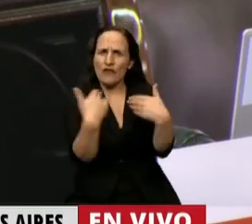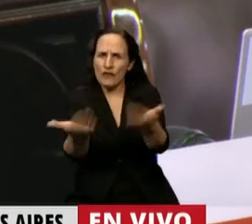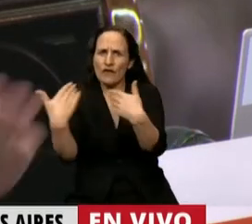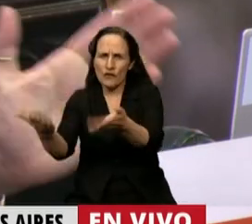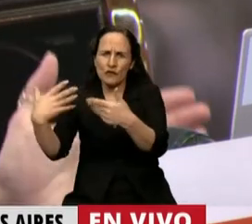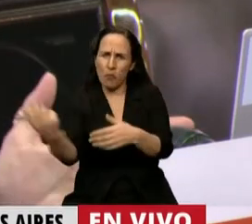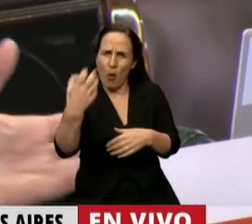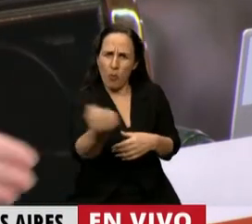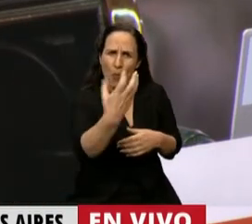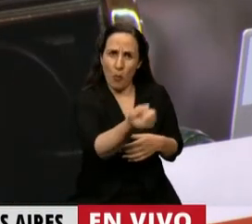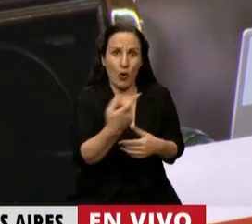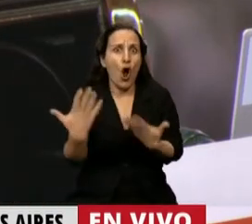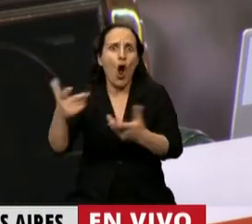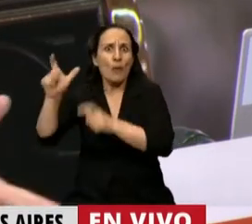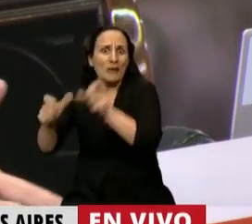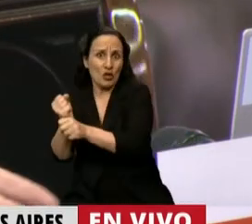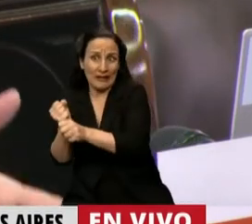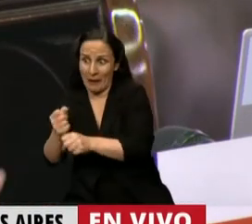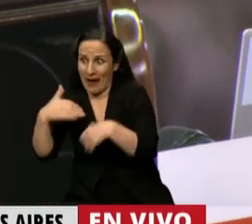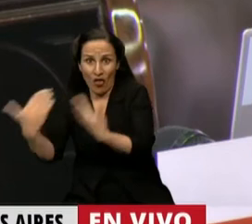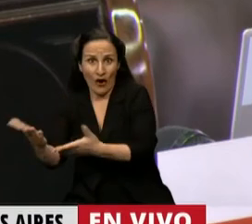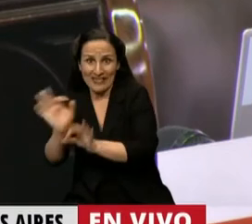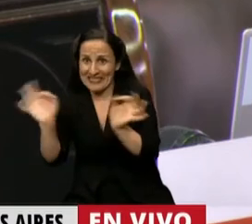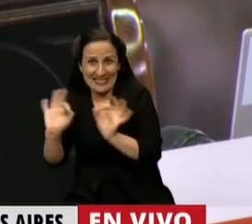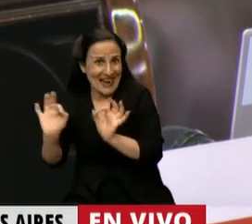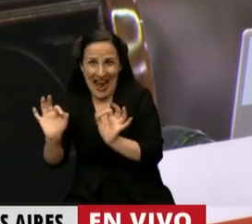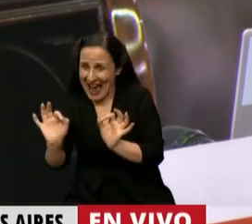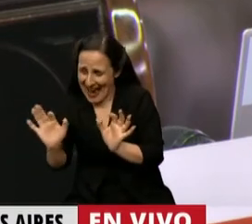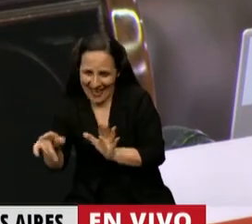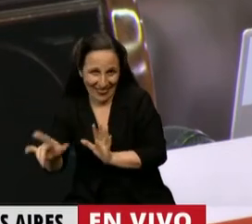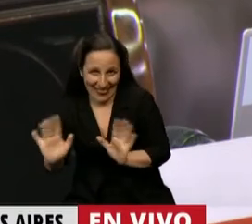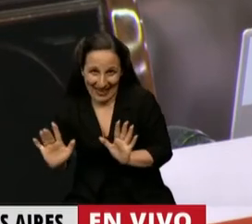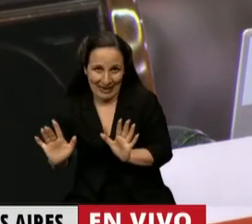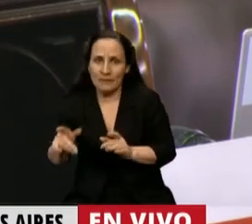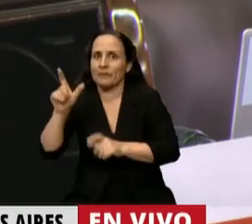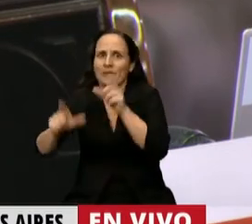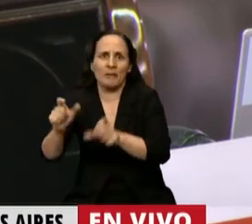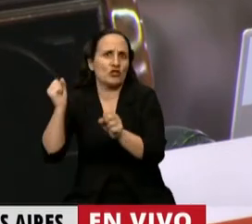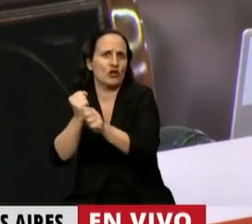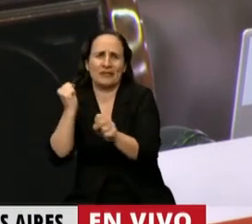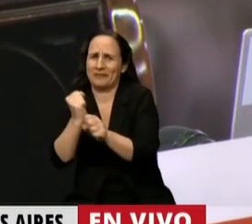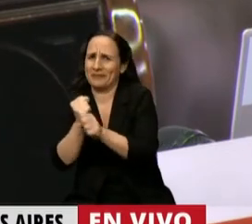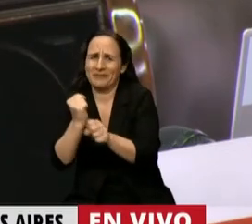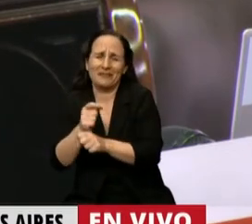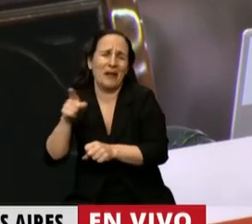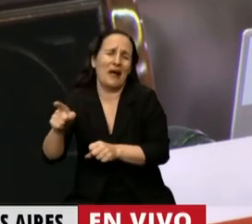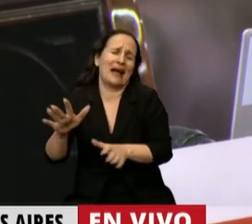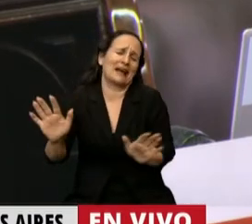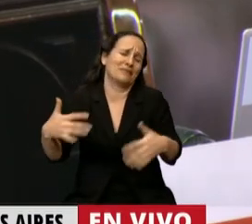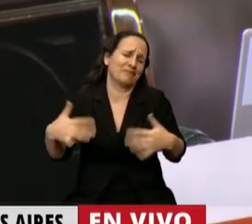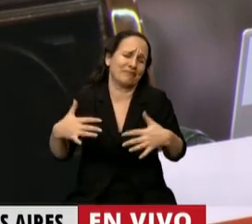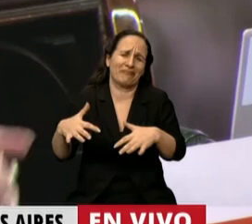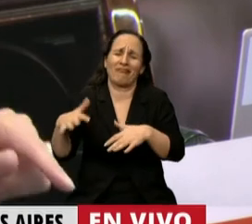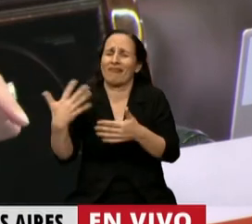que por supuesto no obtiene ningún trabajador, porque los grandes ausentes de esta ley también son los trabajadores que sufren todo tipo de precarización